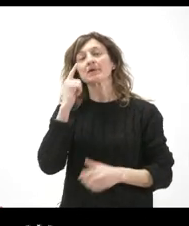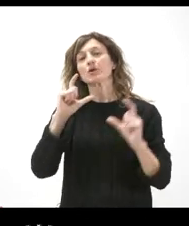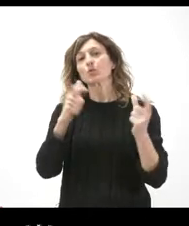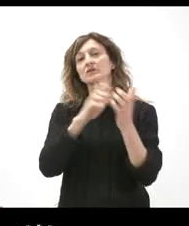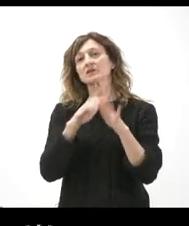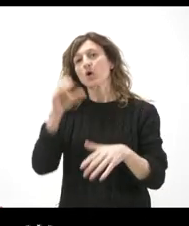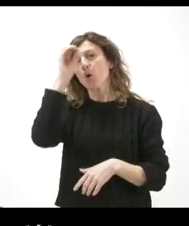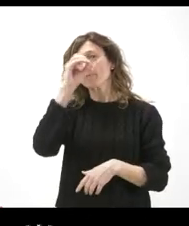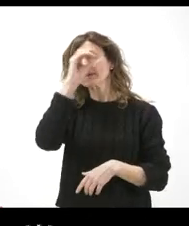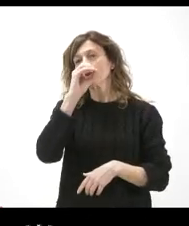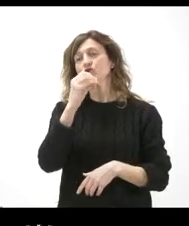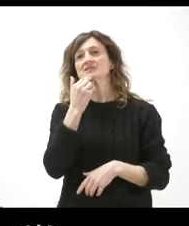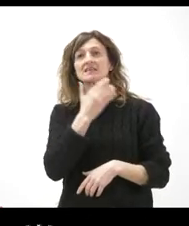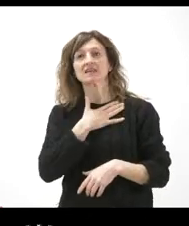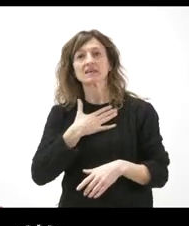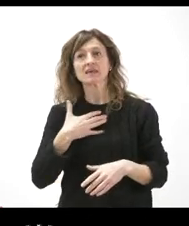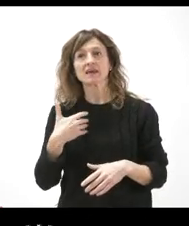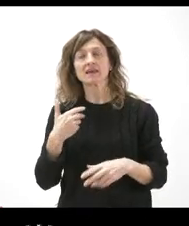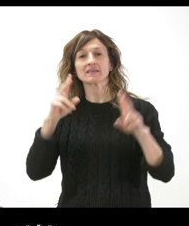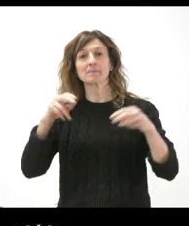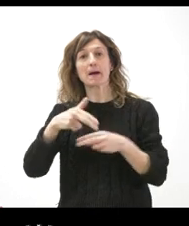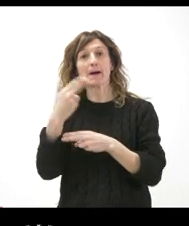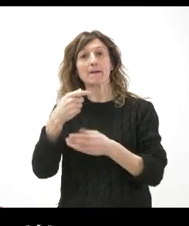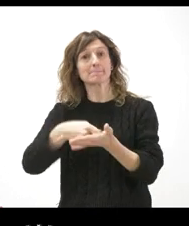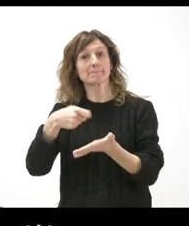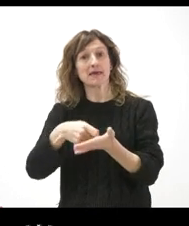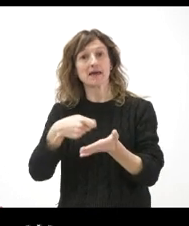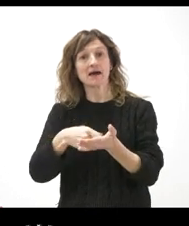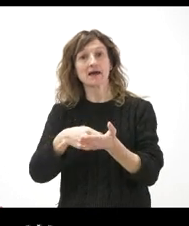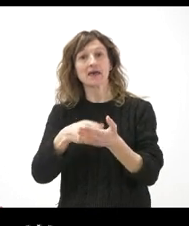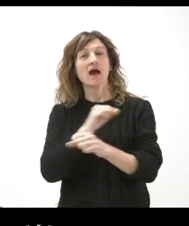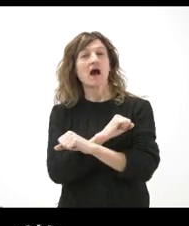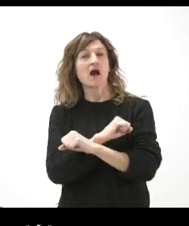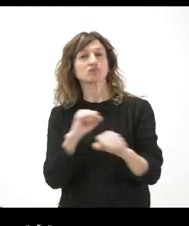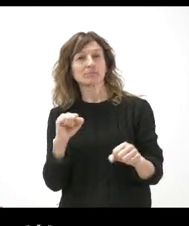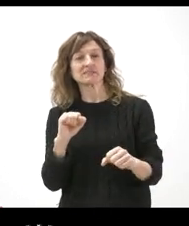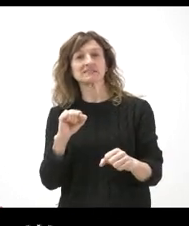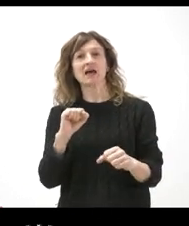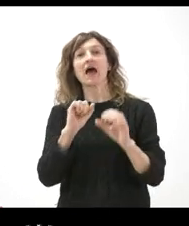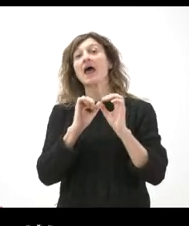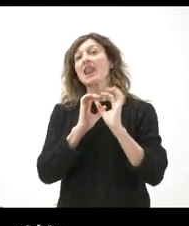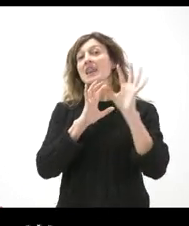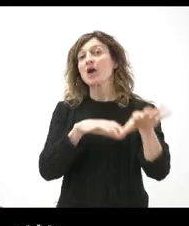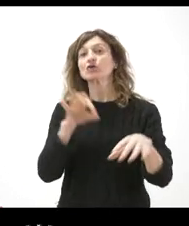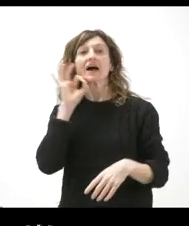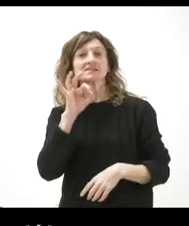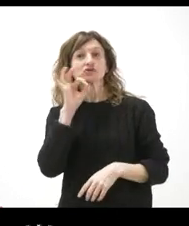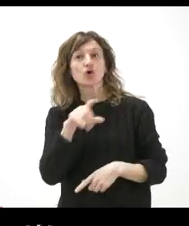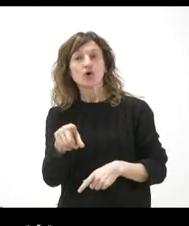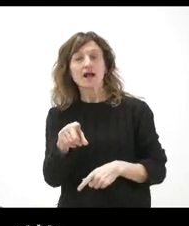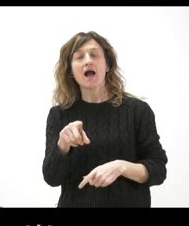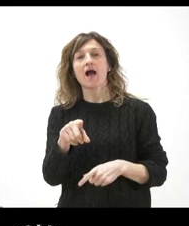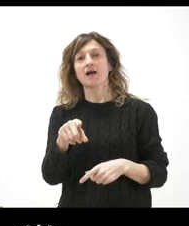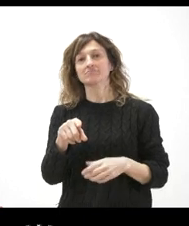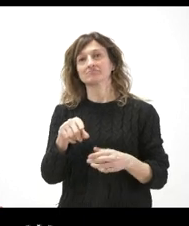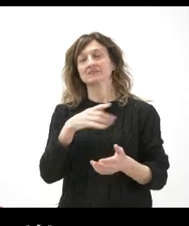partidaria de eliminar el actual peaje que existe entre la autopista, entre León y Astor, dentro de la provincia de León, o al menos también